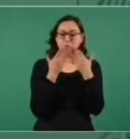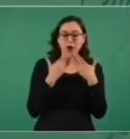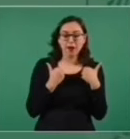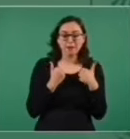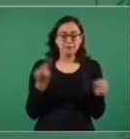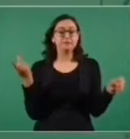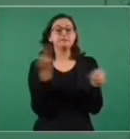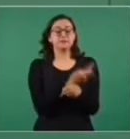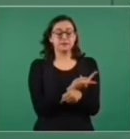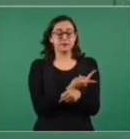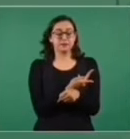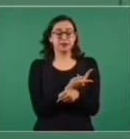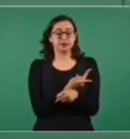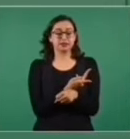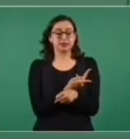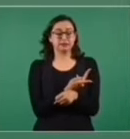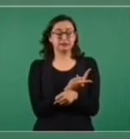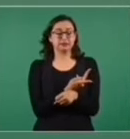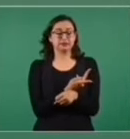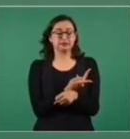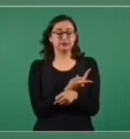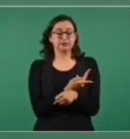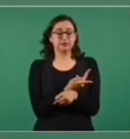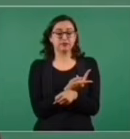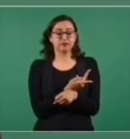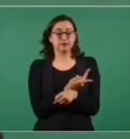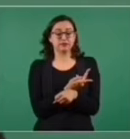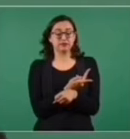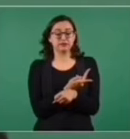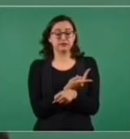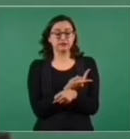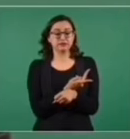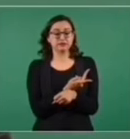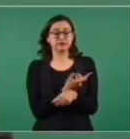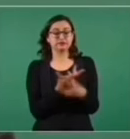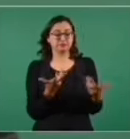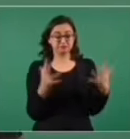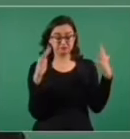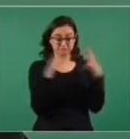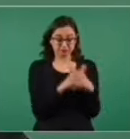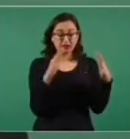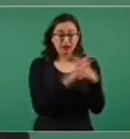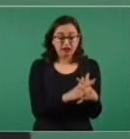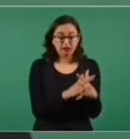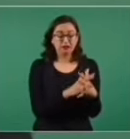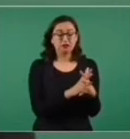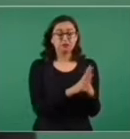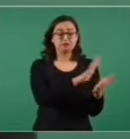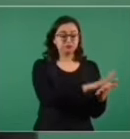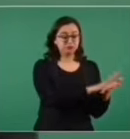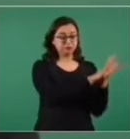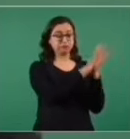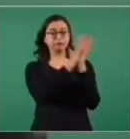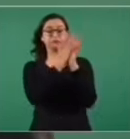se mantienen los